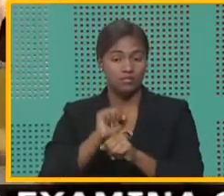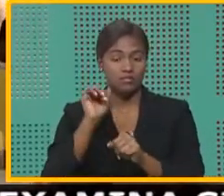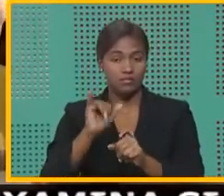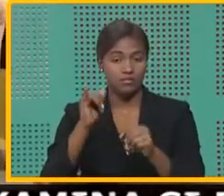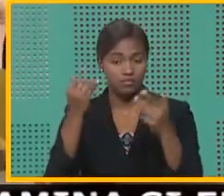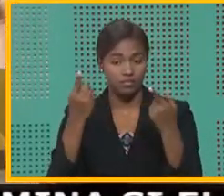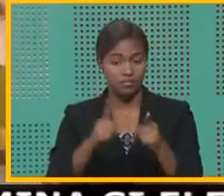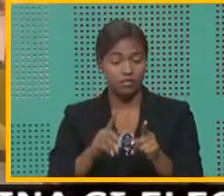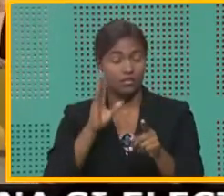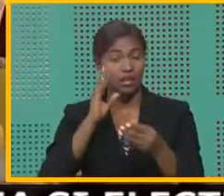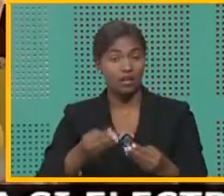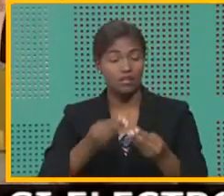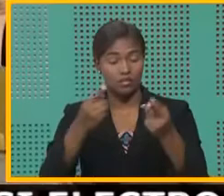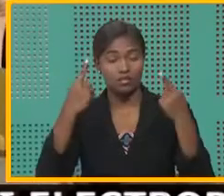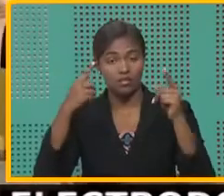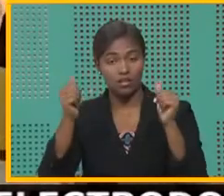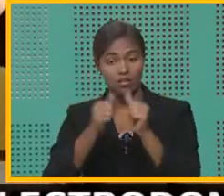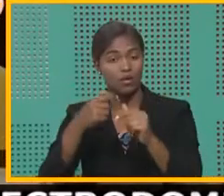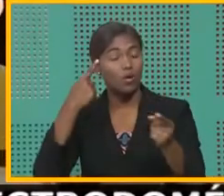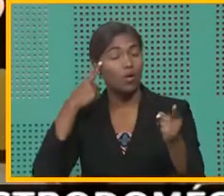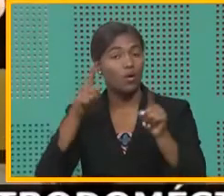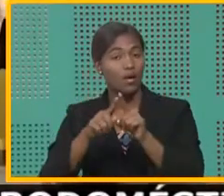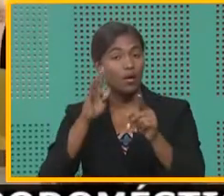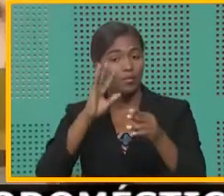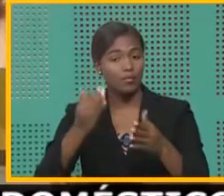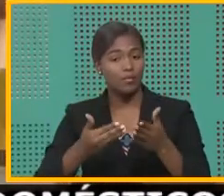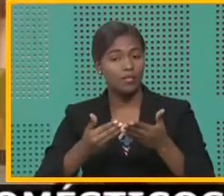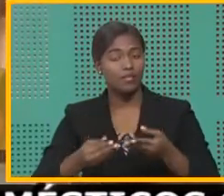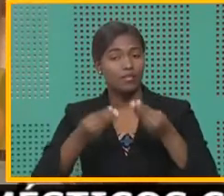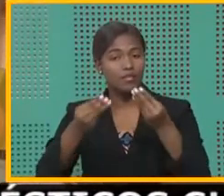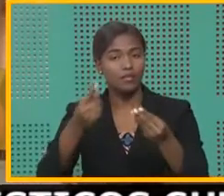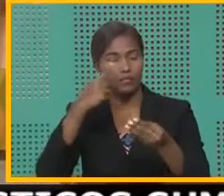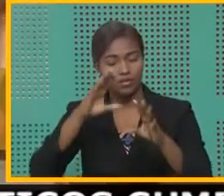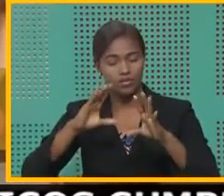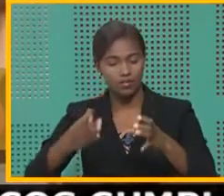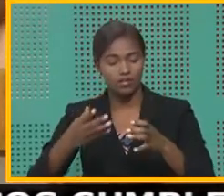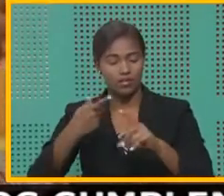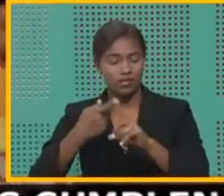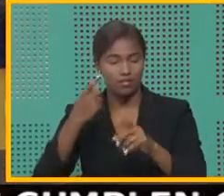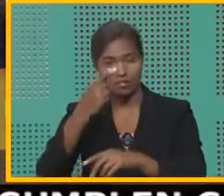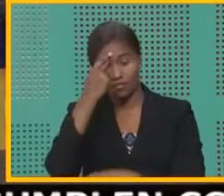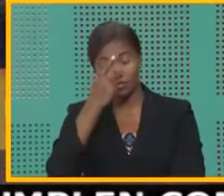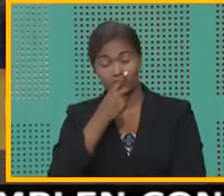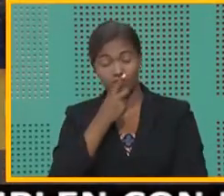caso da cumplimiento a un contrato que fue refrendado por el Congreso de la República.